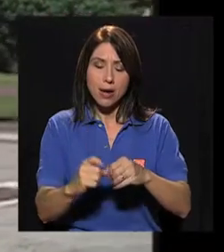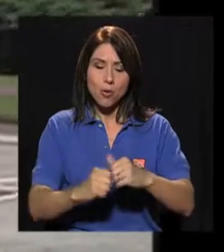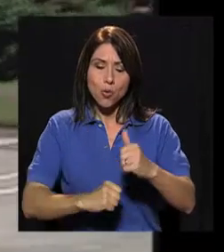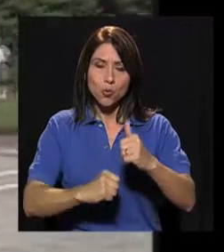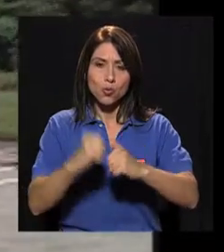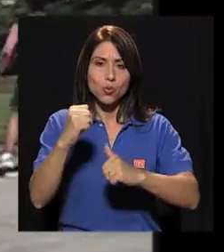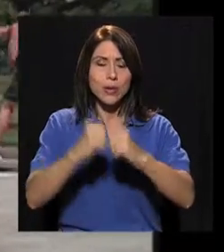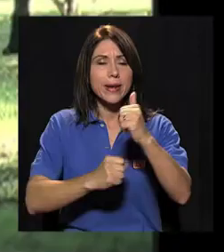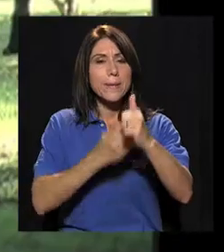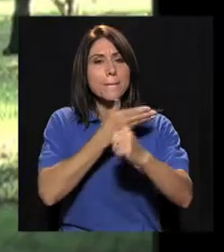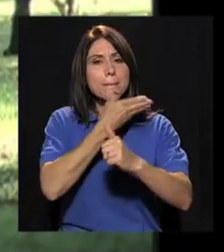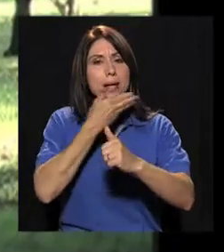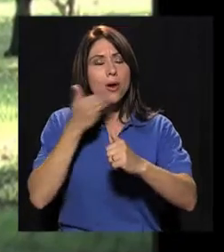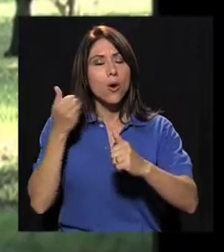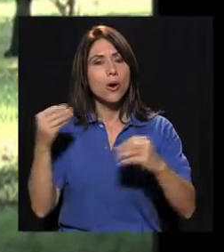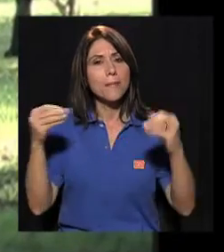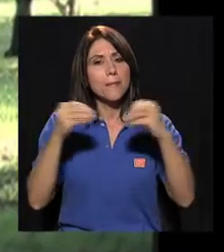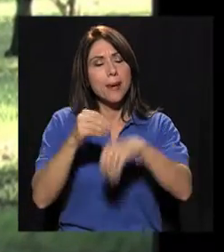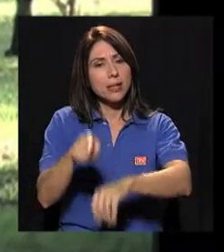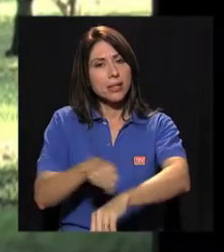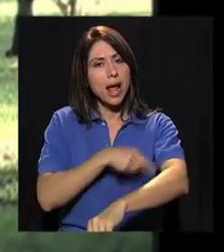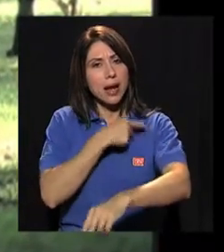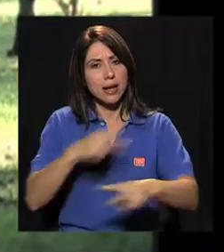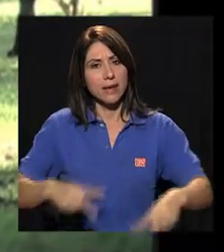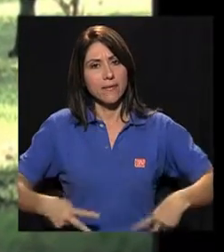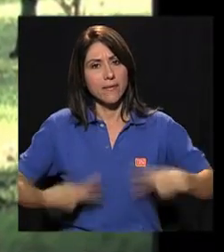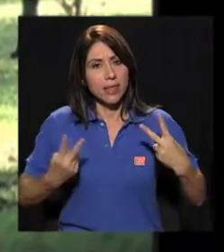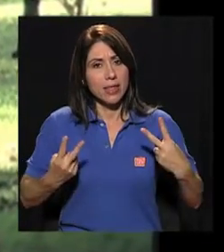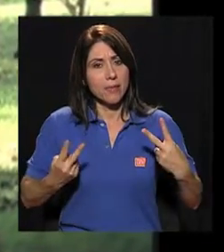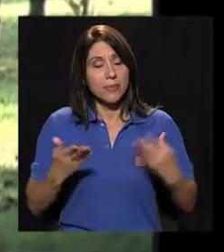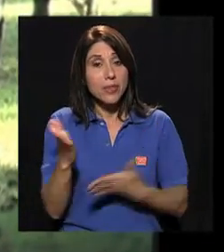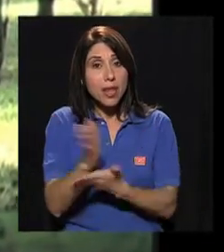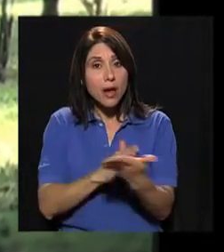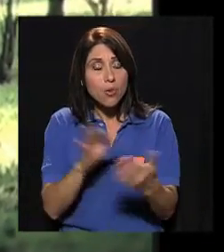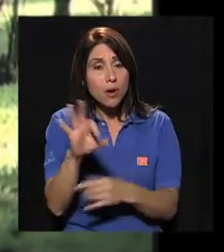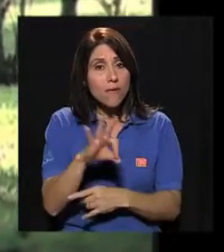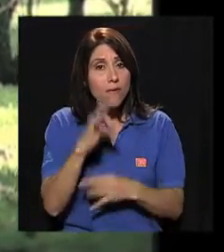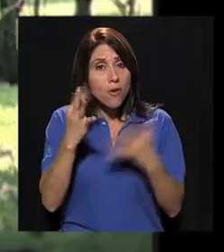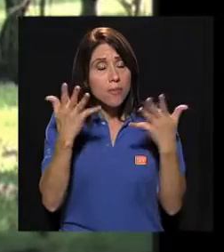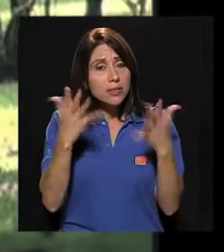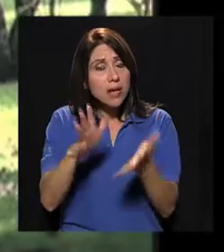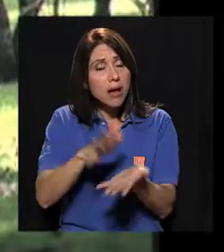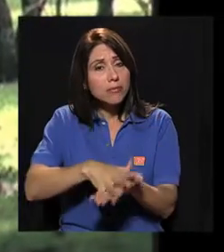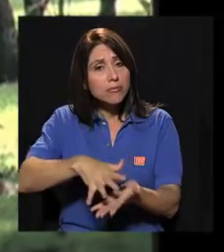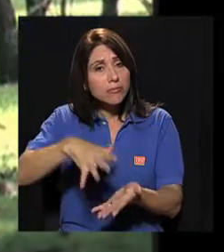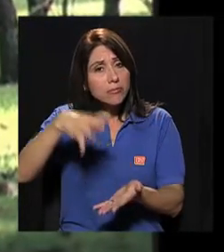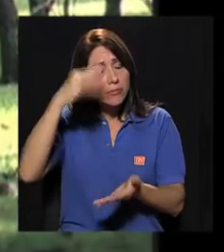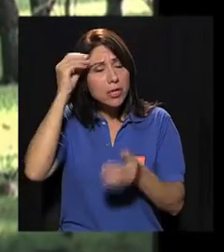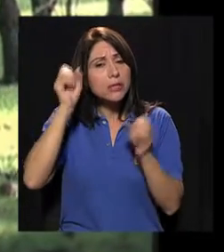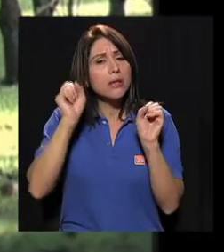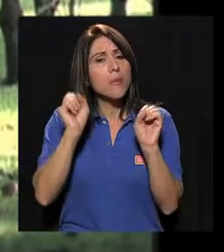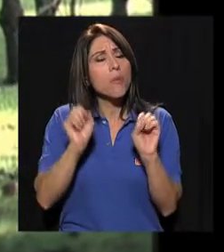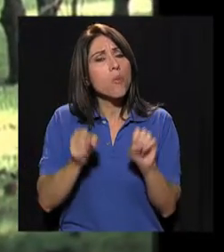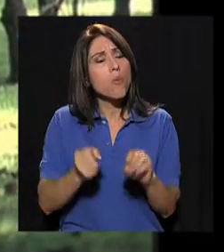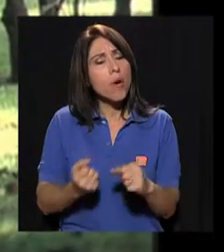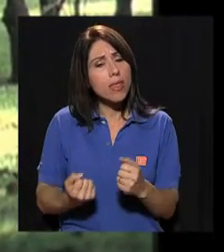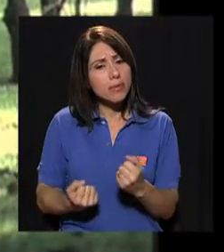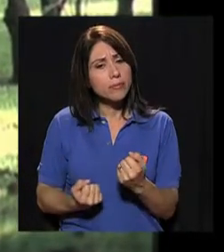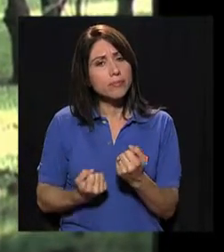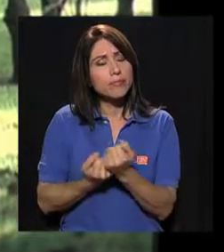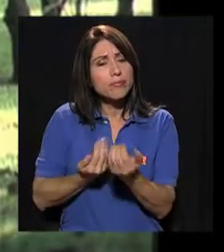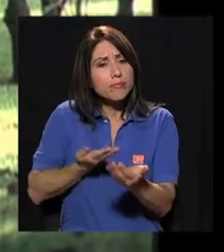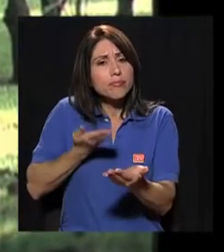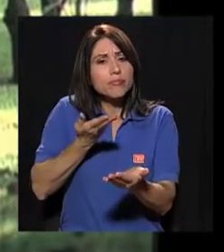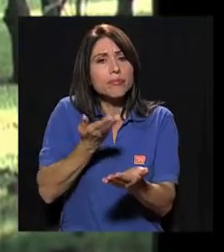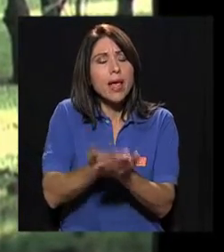construcción de una mejor y más larga vida. De alguna forma, han aprendido que se puede